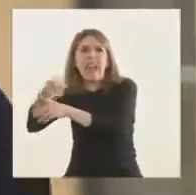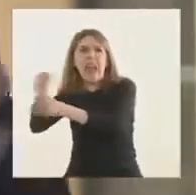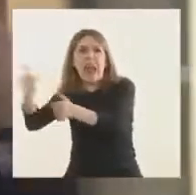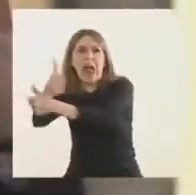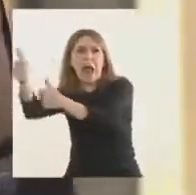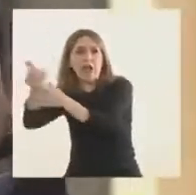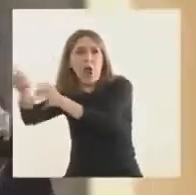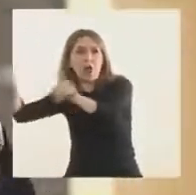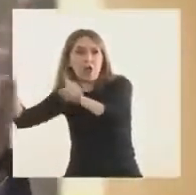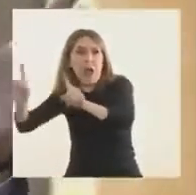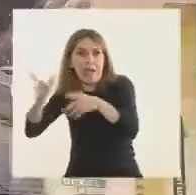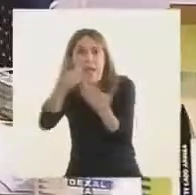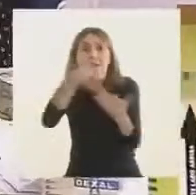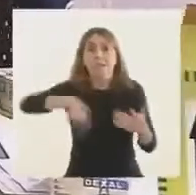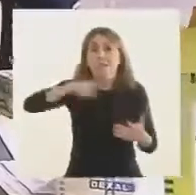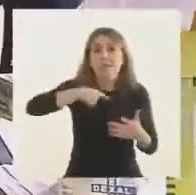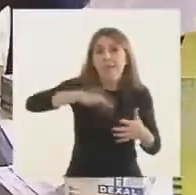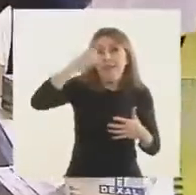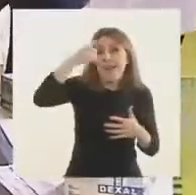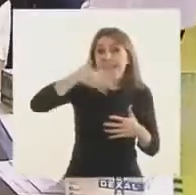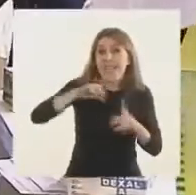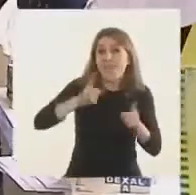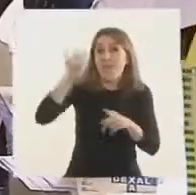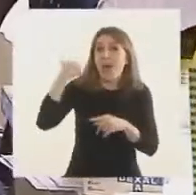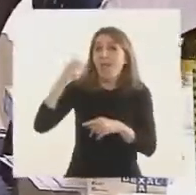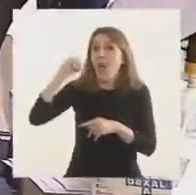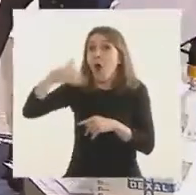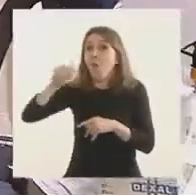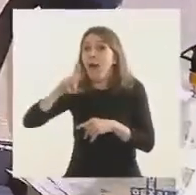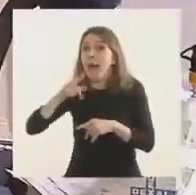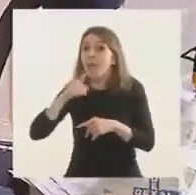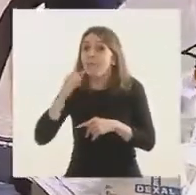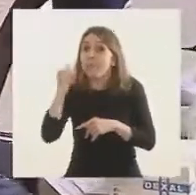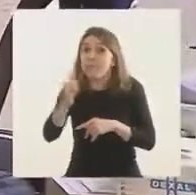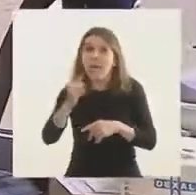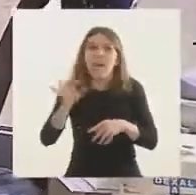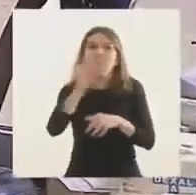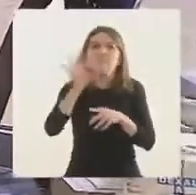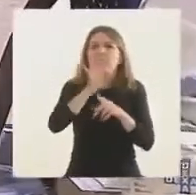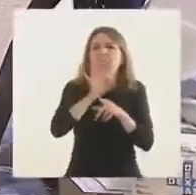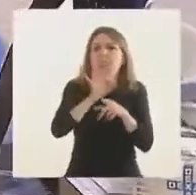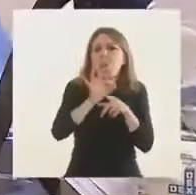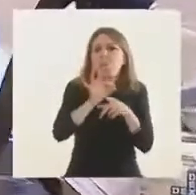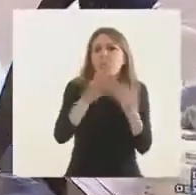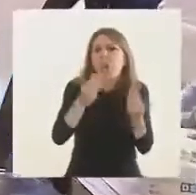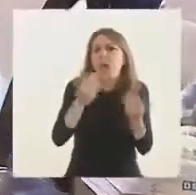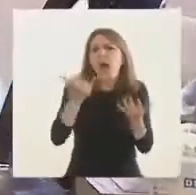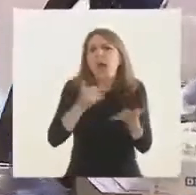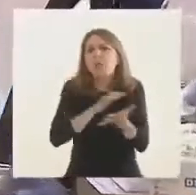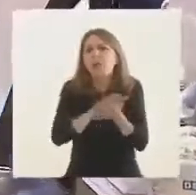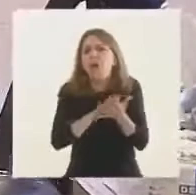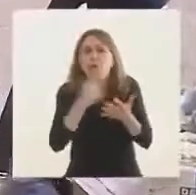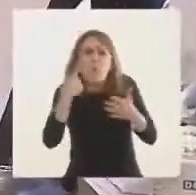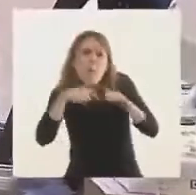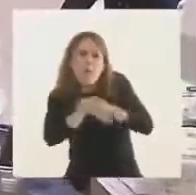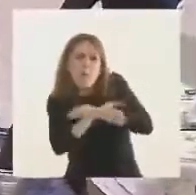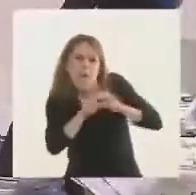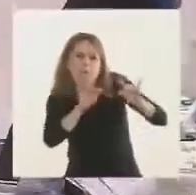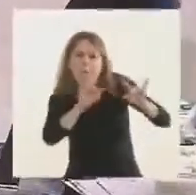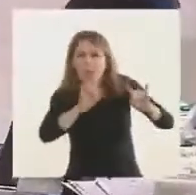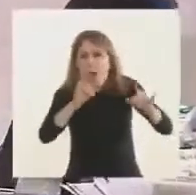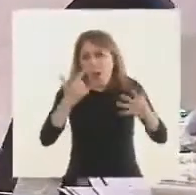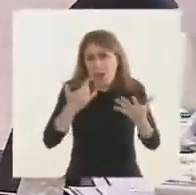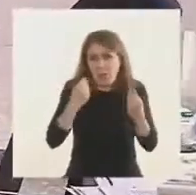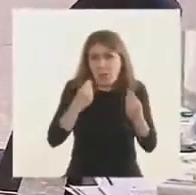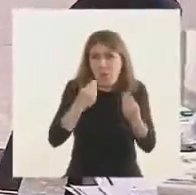lo que hay que entender es que el virus no tiene muchos secretos. El virus lo que reclama es que nosotros nos acerquemos, tomemos contacto con el